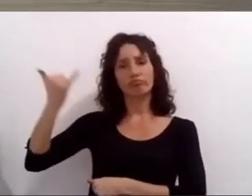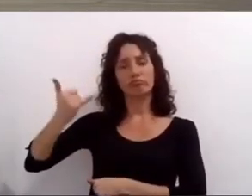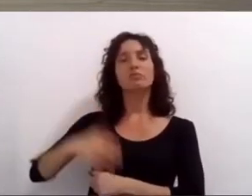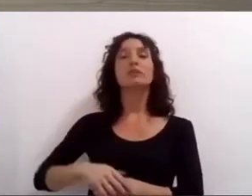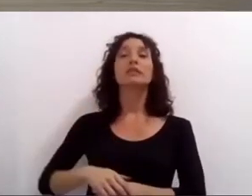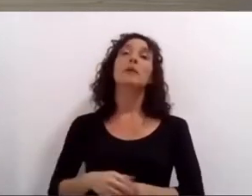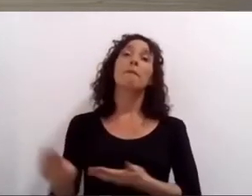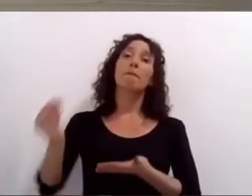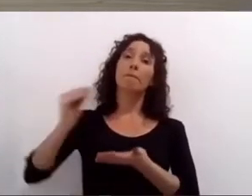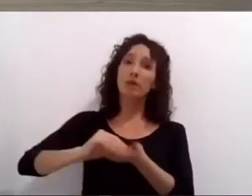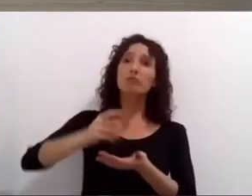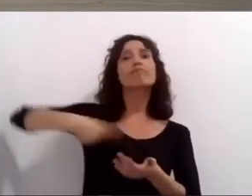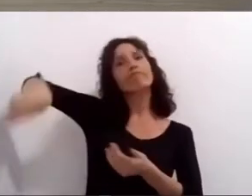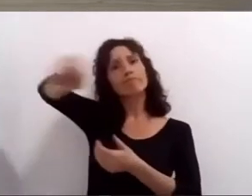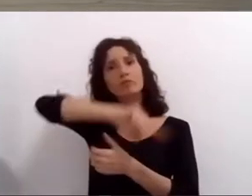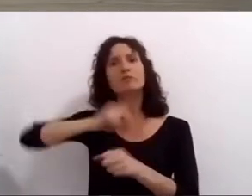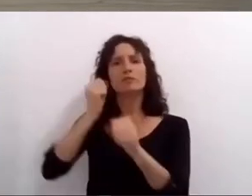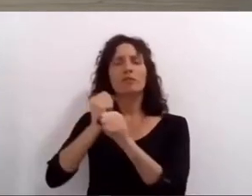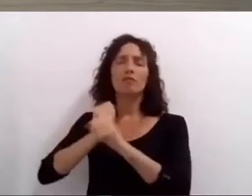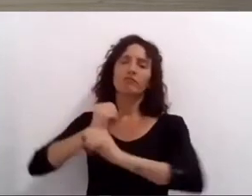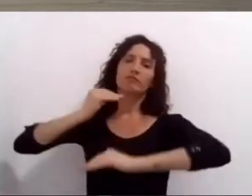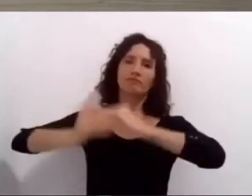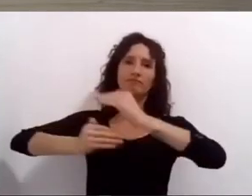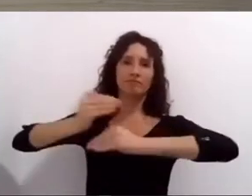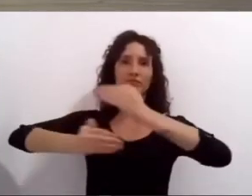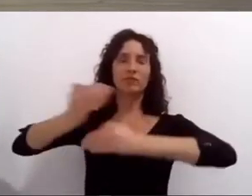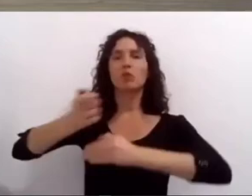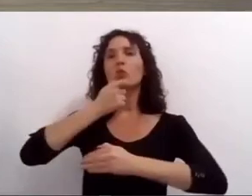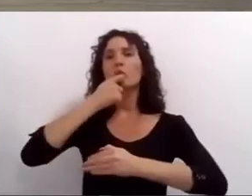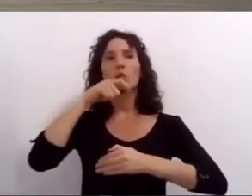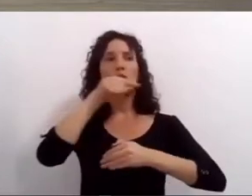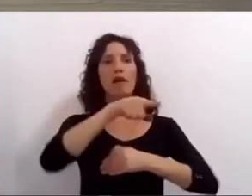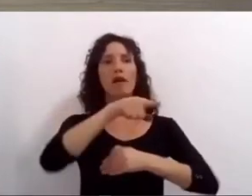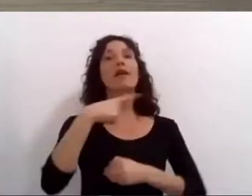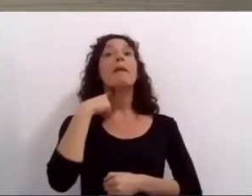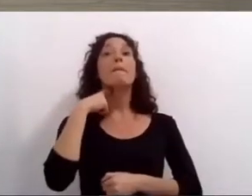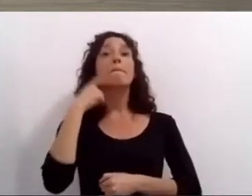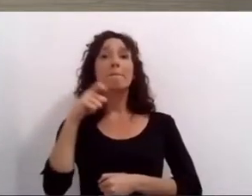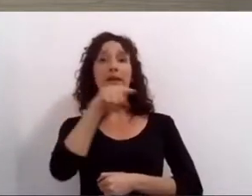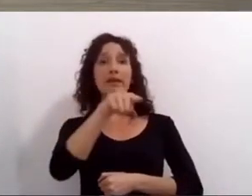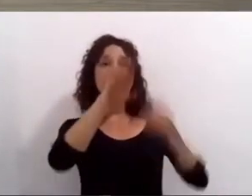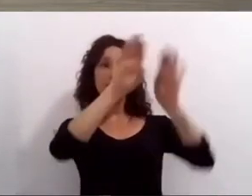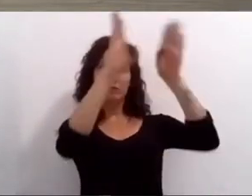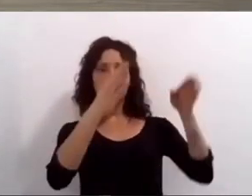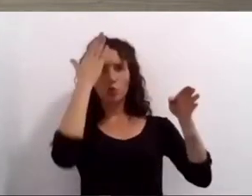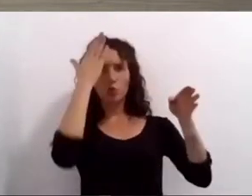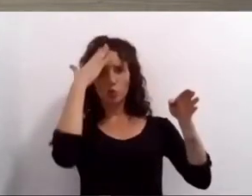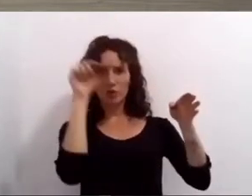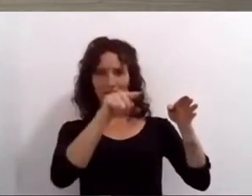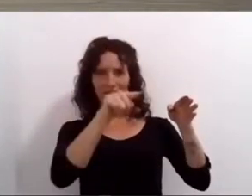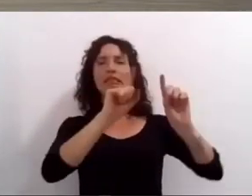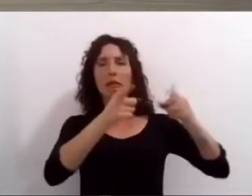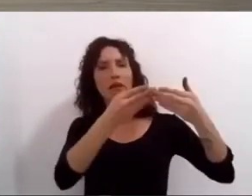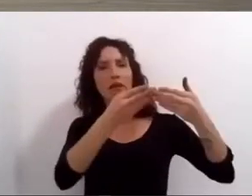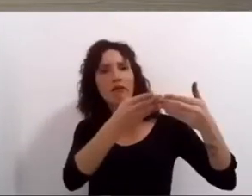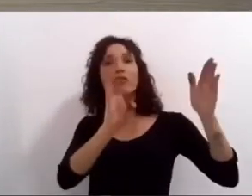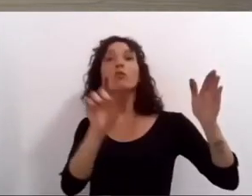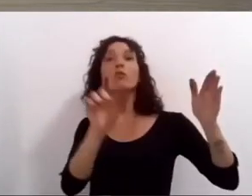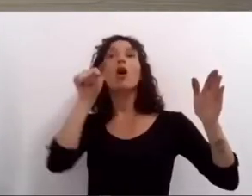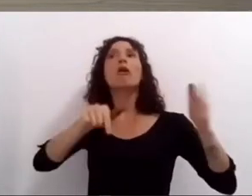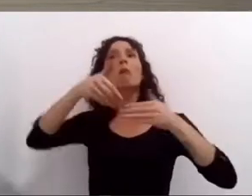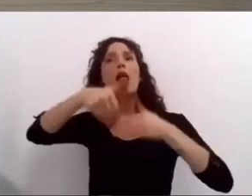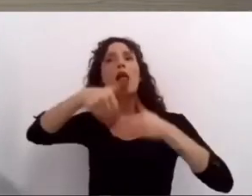las iniciativas culturales como las que nos permitió la recuperación del auditorio del parque España y como la que estamos trabajando en relación a la recuperación de